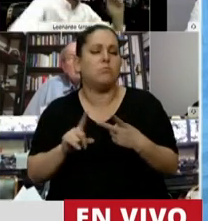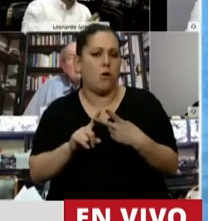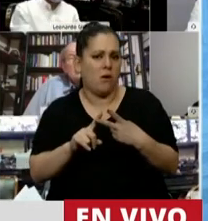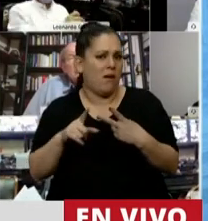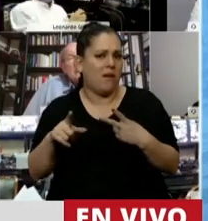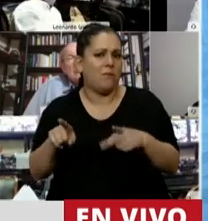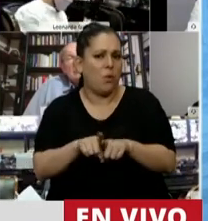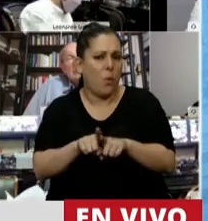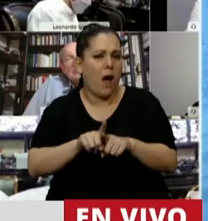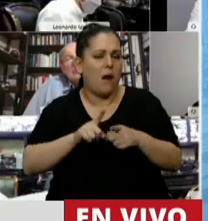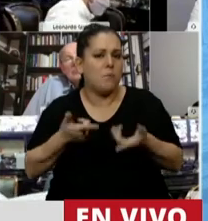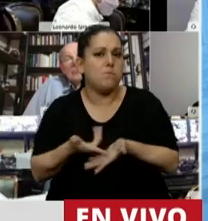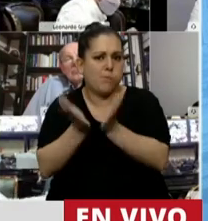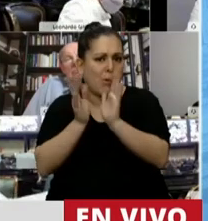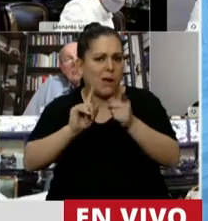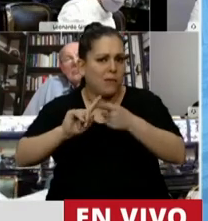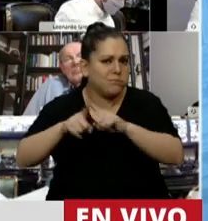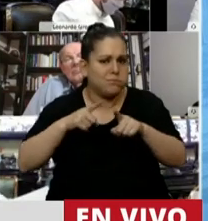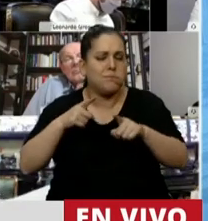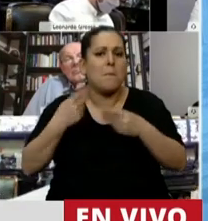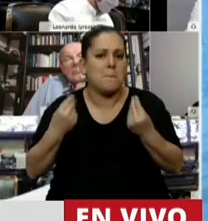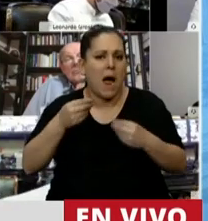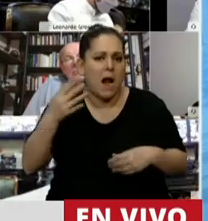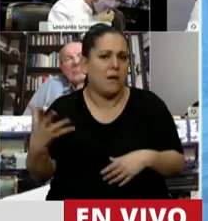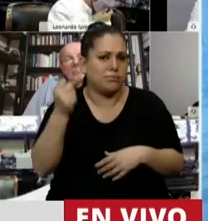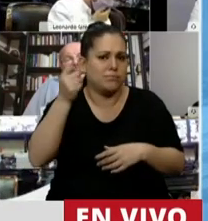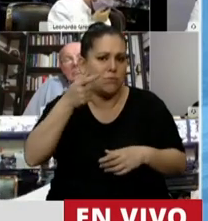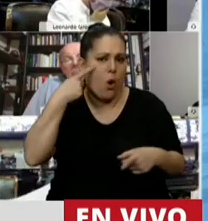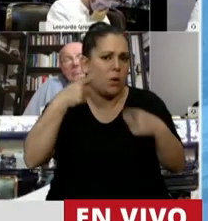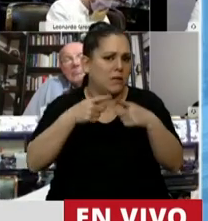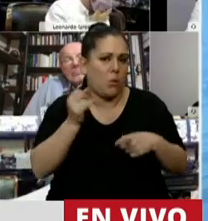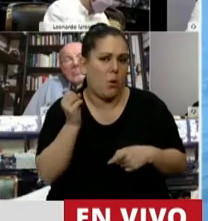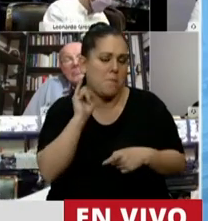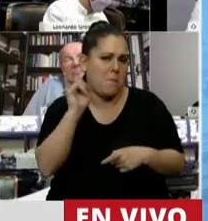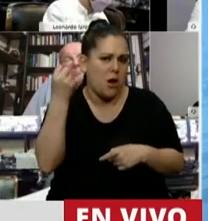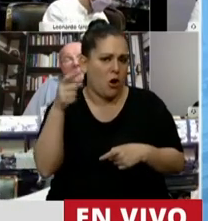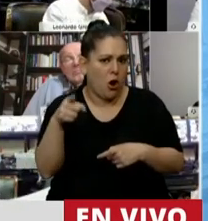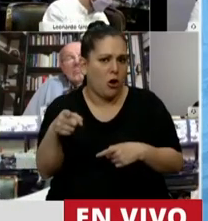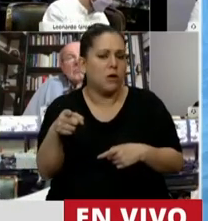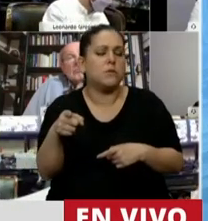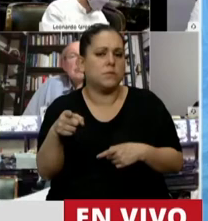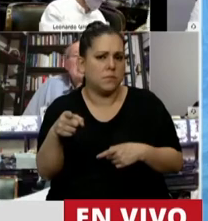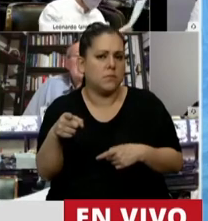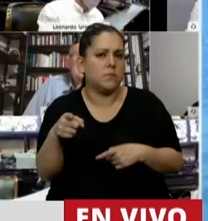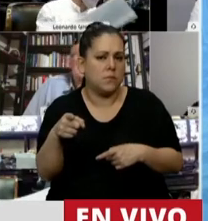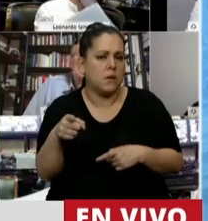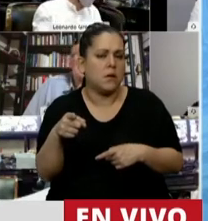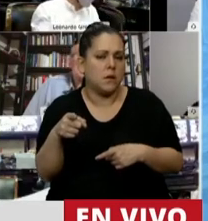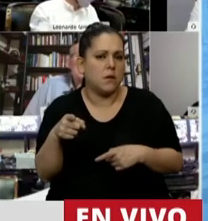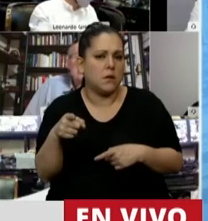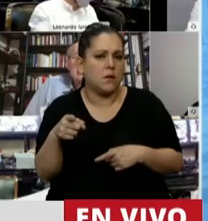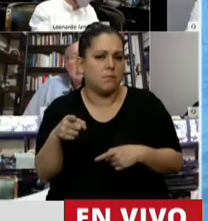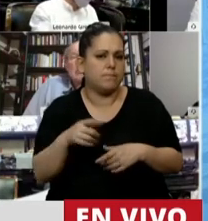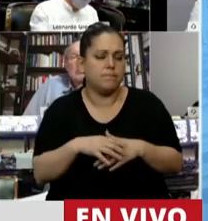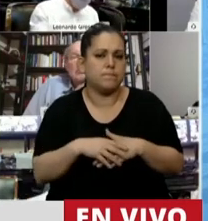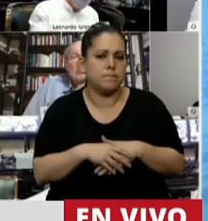promover una deliberación pública que permita llegar a las mejores soluciones concretas en cada caso hecha a mano de otra de las herramientas